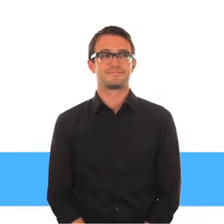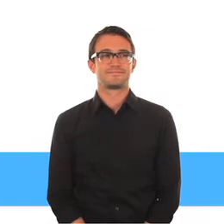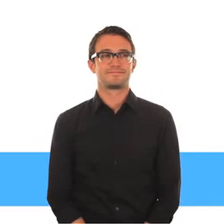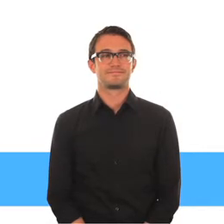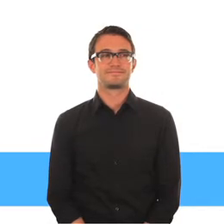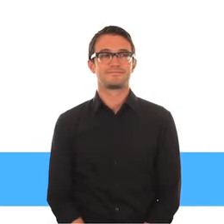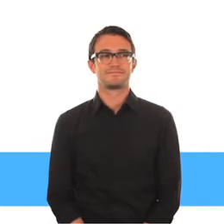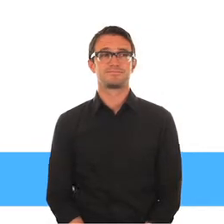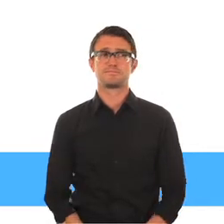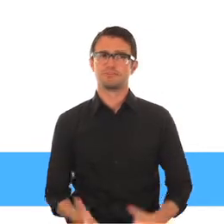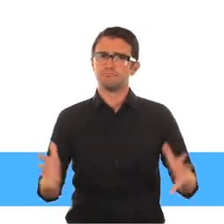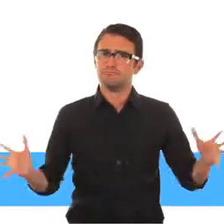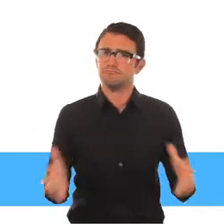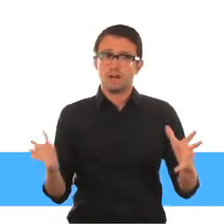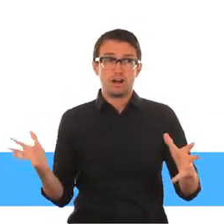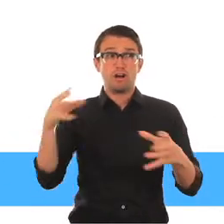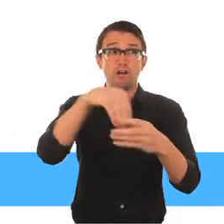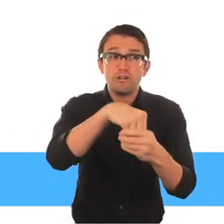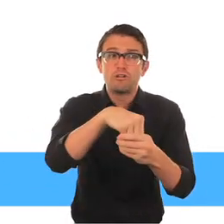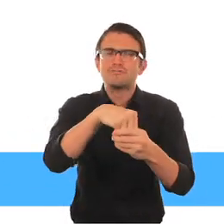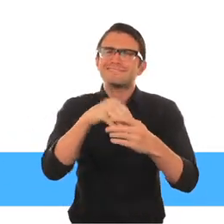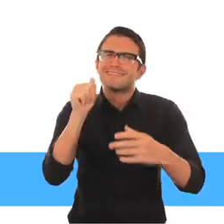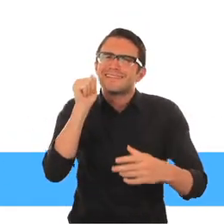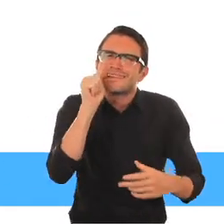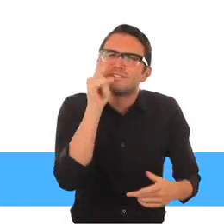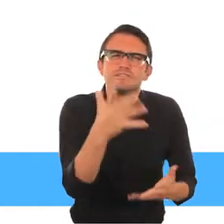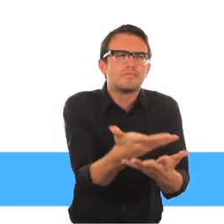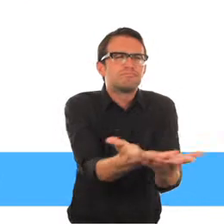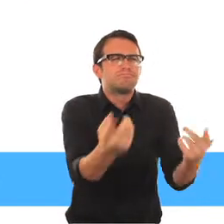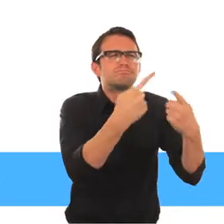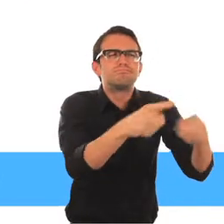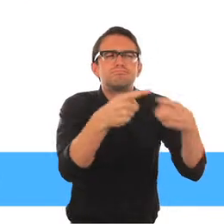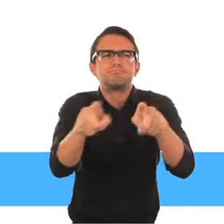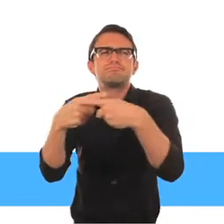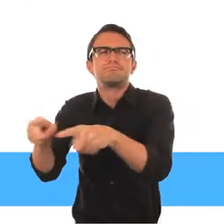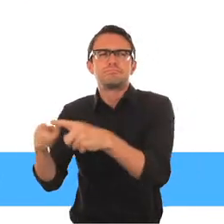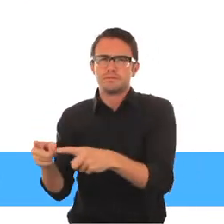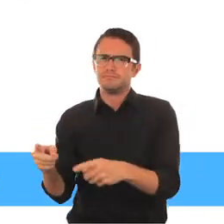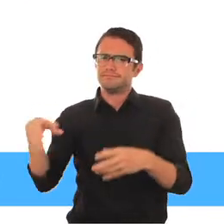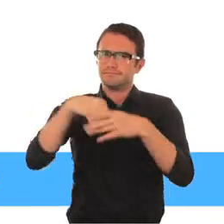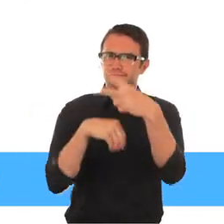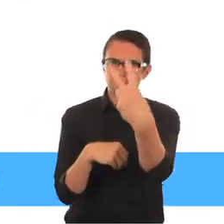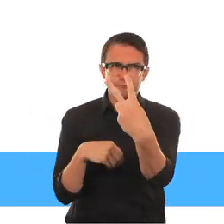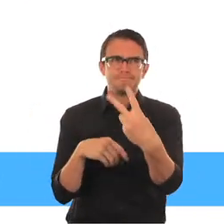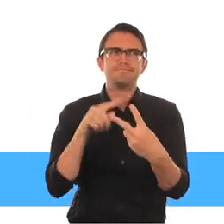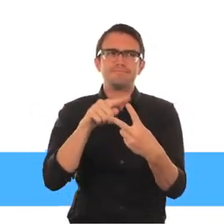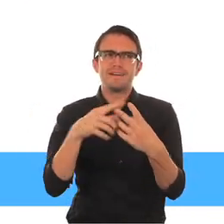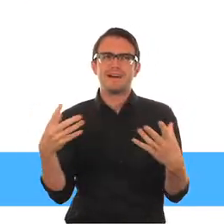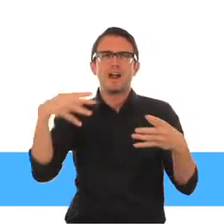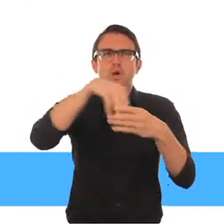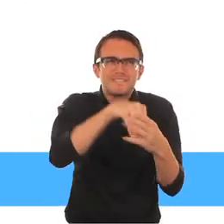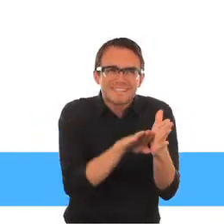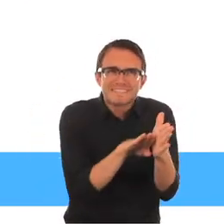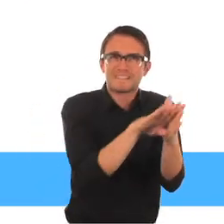Para promover la inclusión en todo lo que hacemos, debemos adoptar un enfoque de desarrollo inclusivo y seguir los principios de